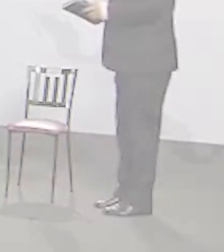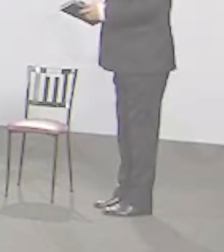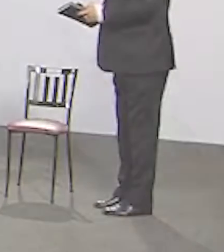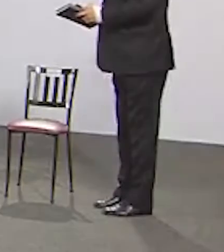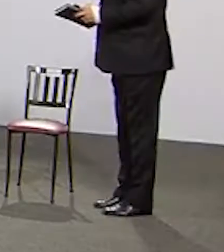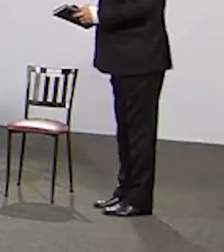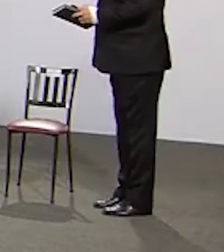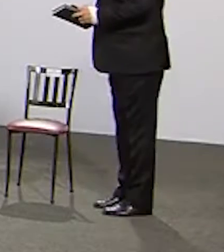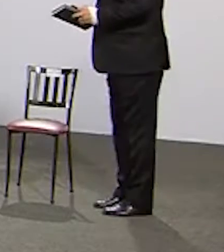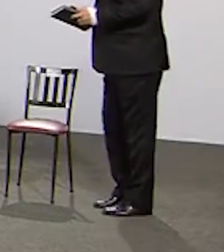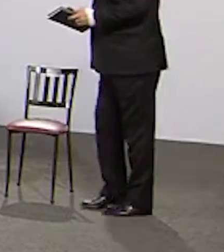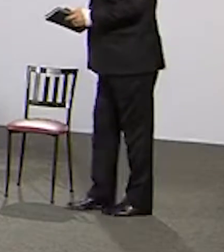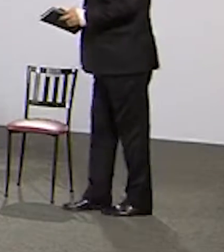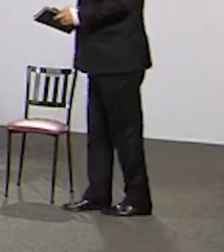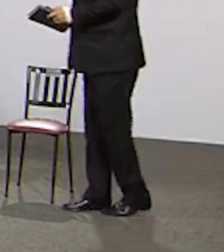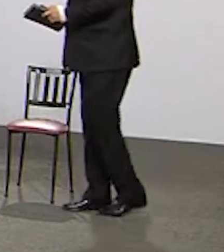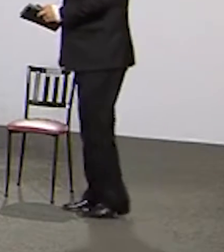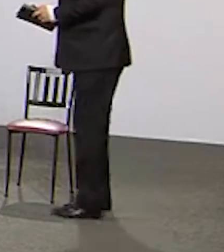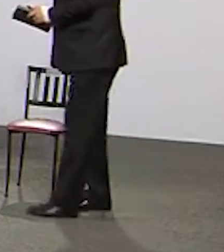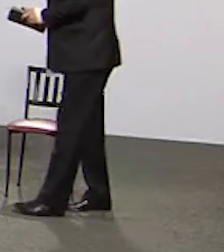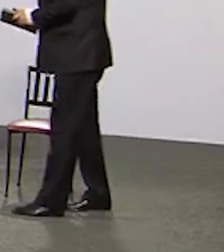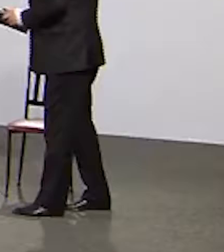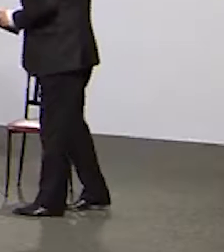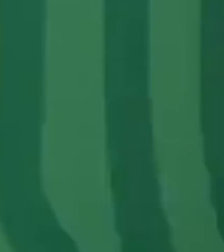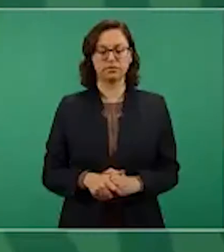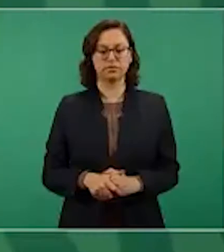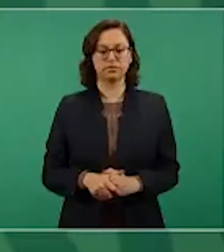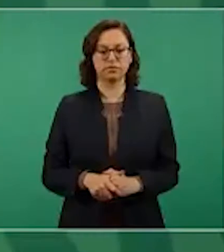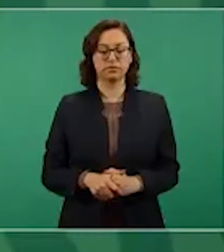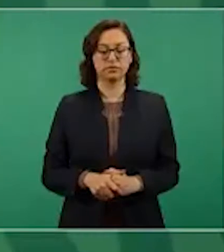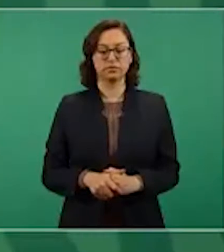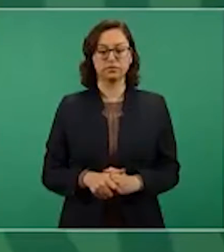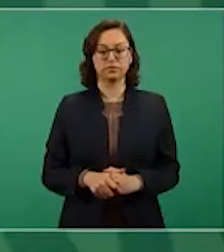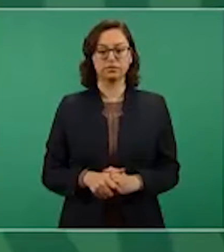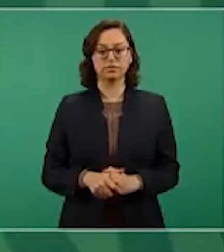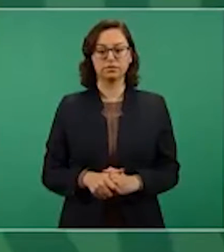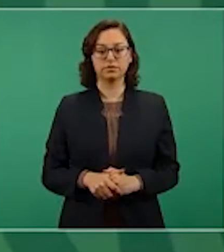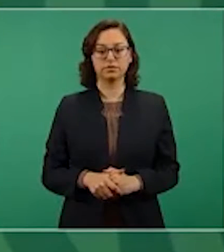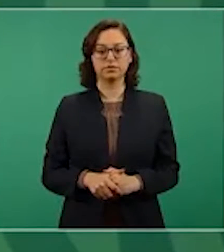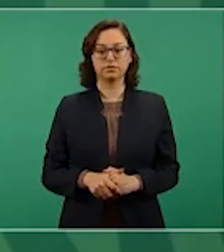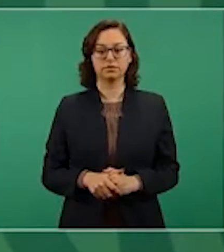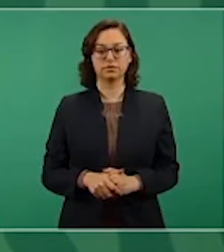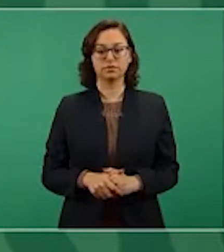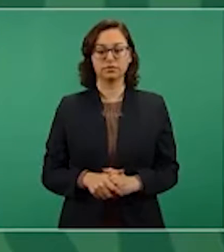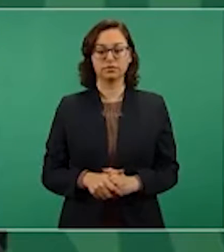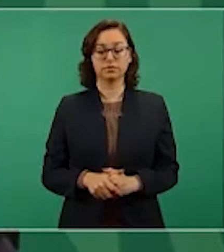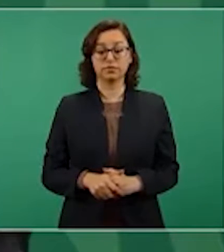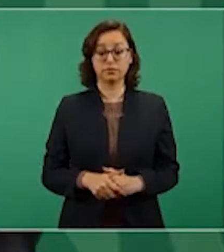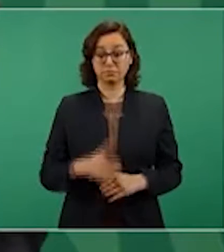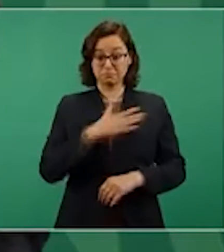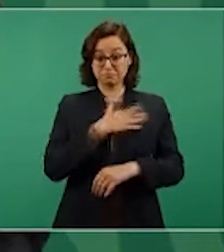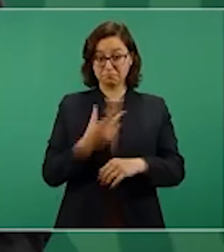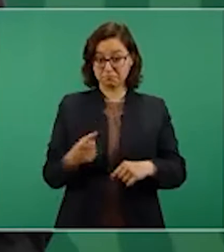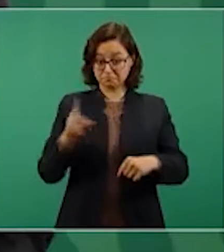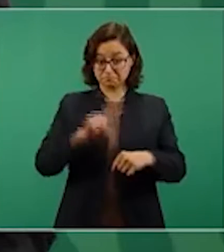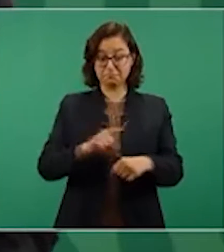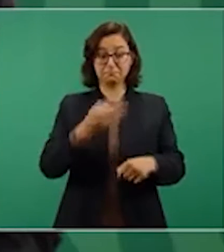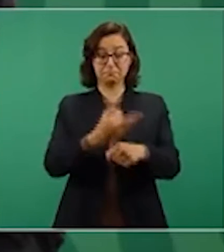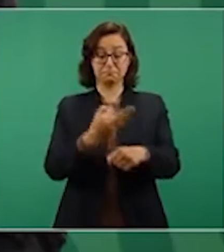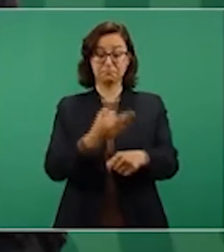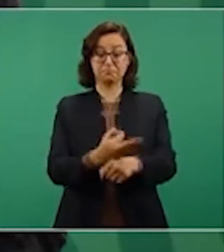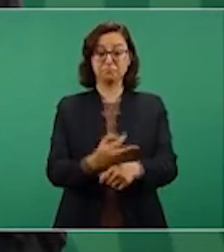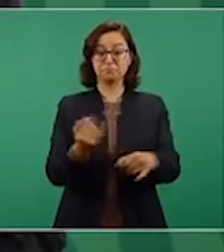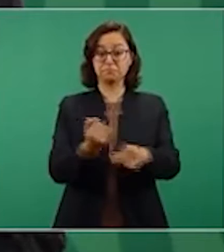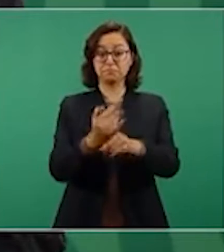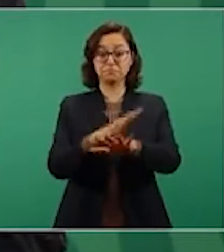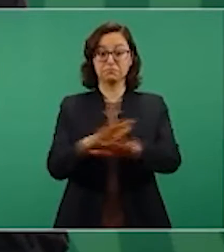Vamos a informar sobre la vacunación, lo